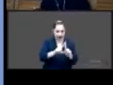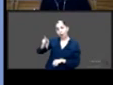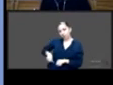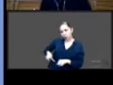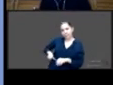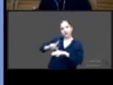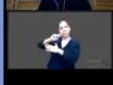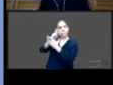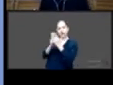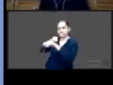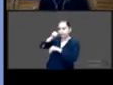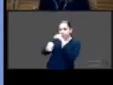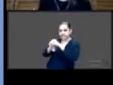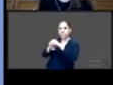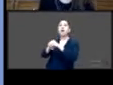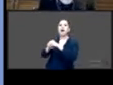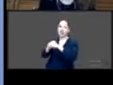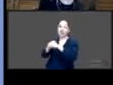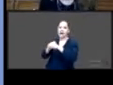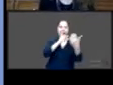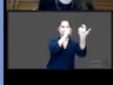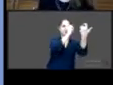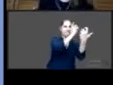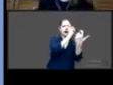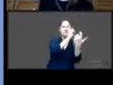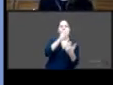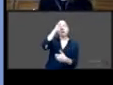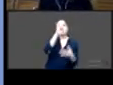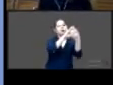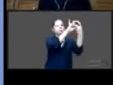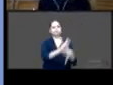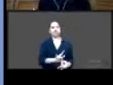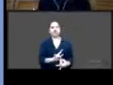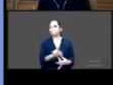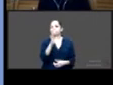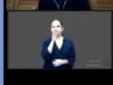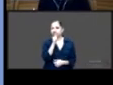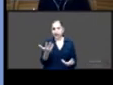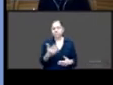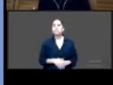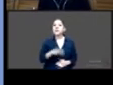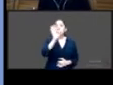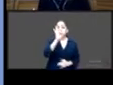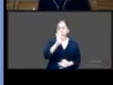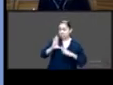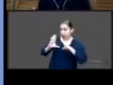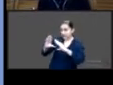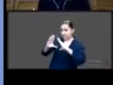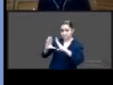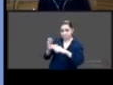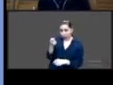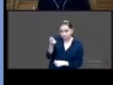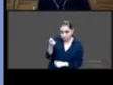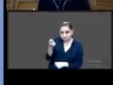Por lo tanto, a mayor capacidad de toma de decisión, menor es la orientación que vamos a necesitar y a menor capacidad de